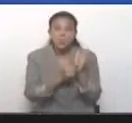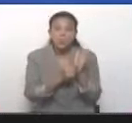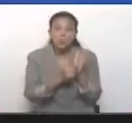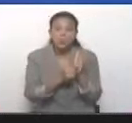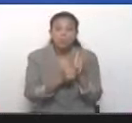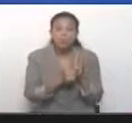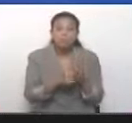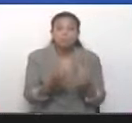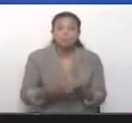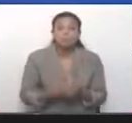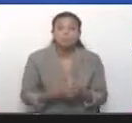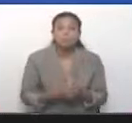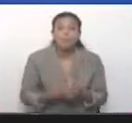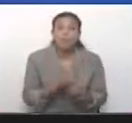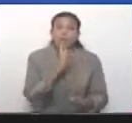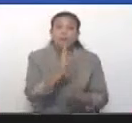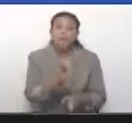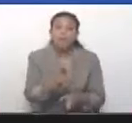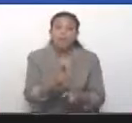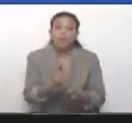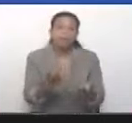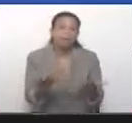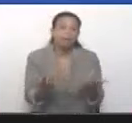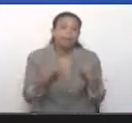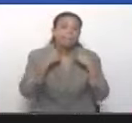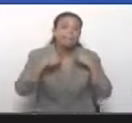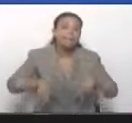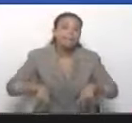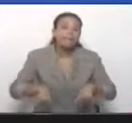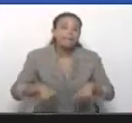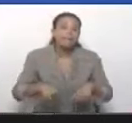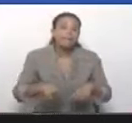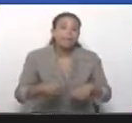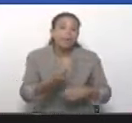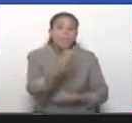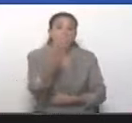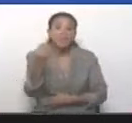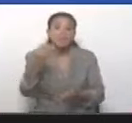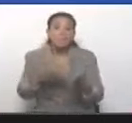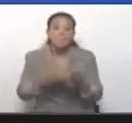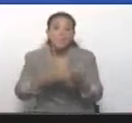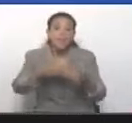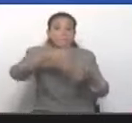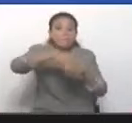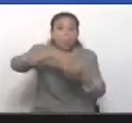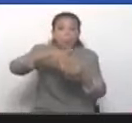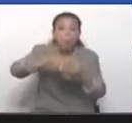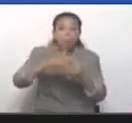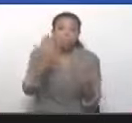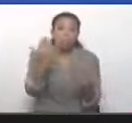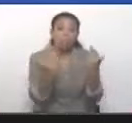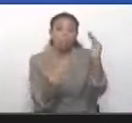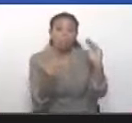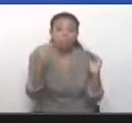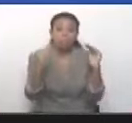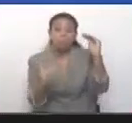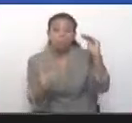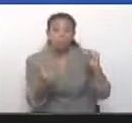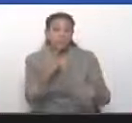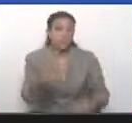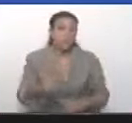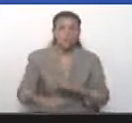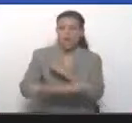salió a decir los resultados electorales, que perdíamos un referéndum por 20.000 votos. No salimos a gritar fraudes,